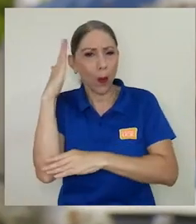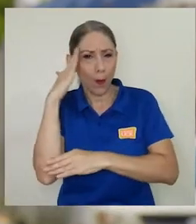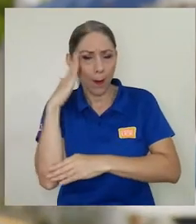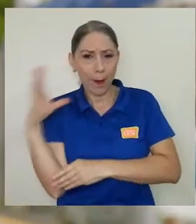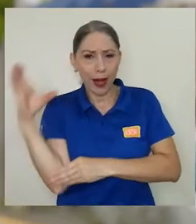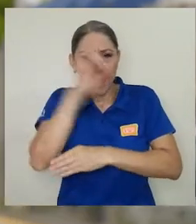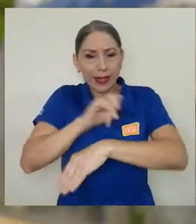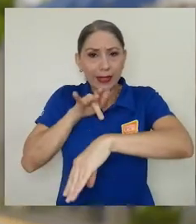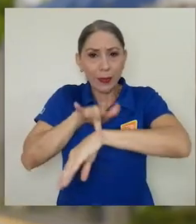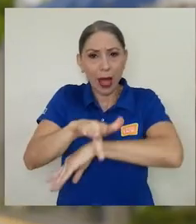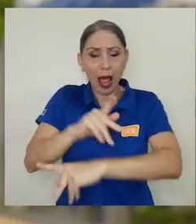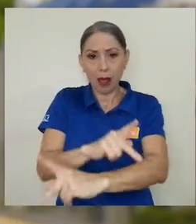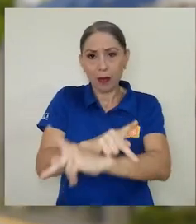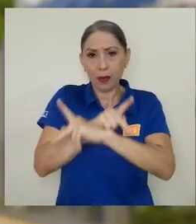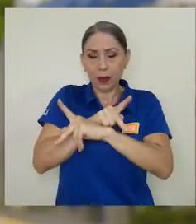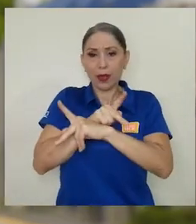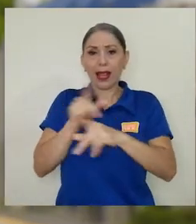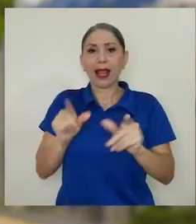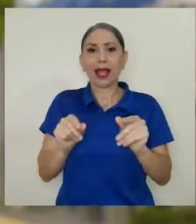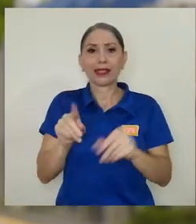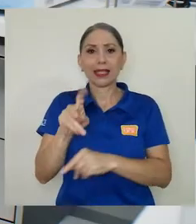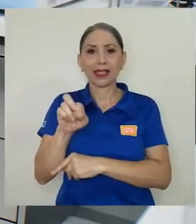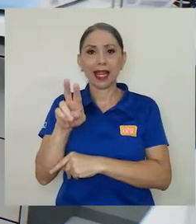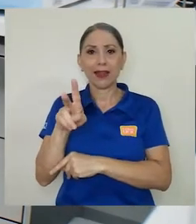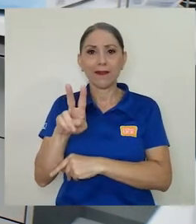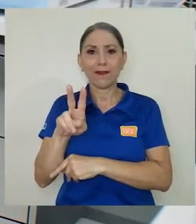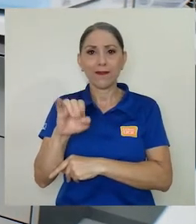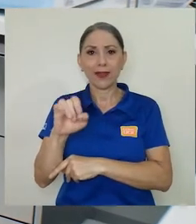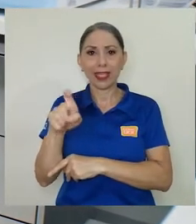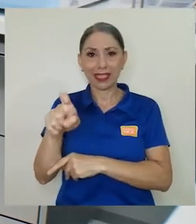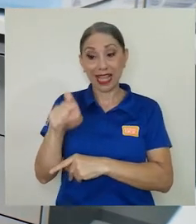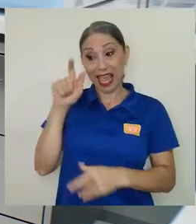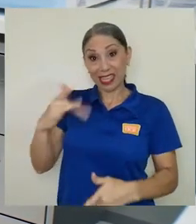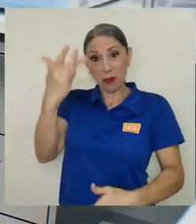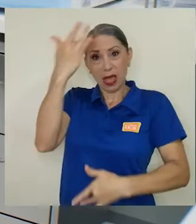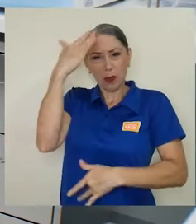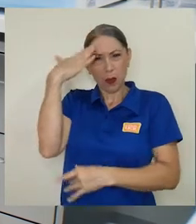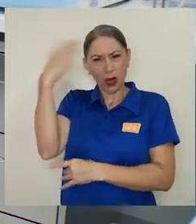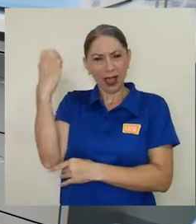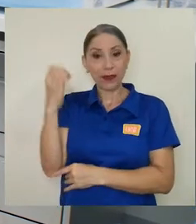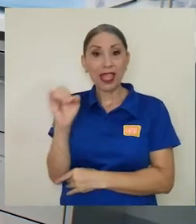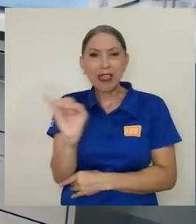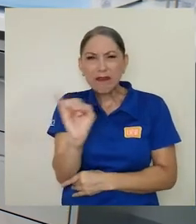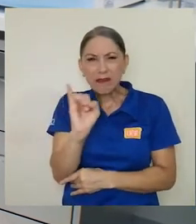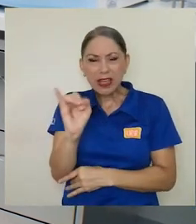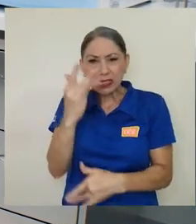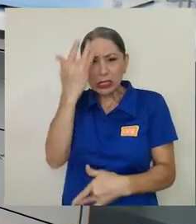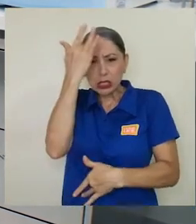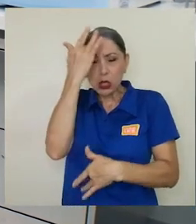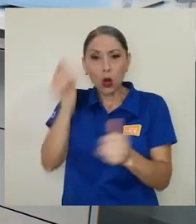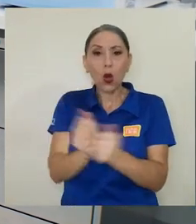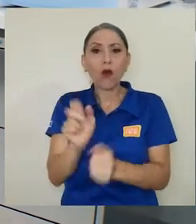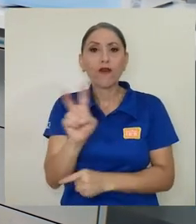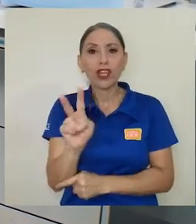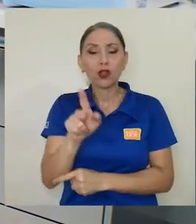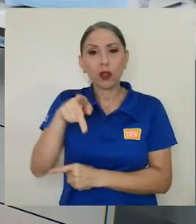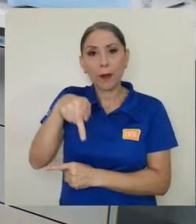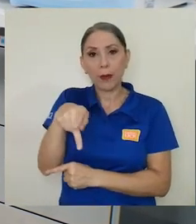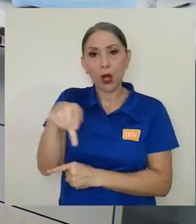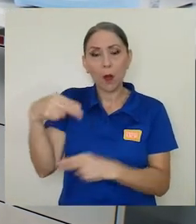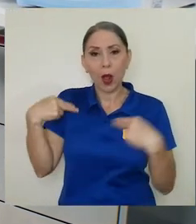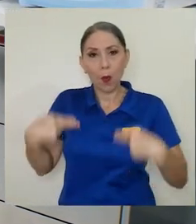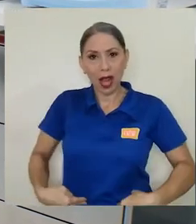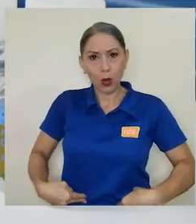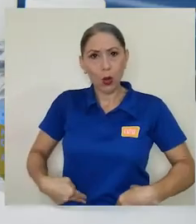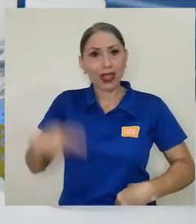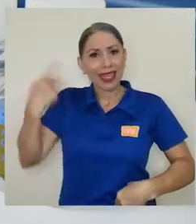diagnóstico temprano y la prevención del cáncer de cervix. Este padecimiento se produce tras una infección persistente con los virus de papiloma humano